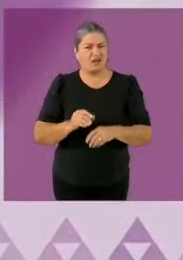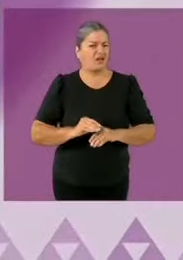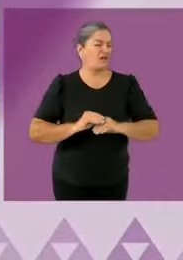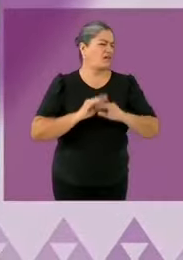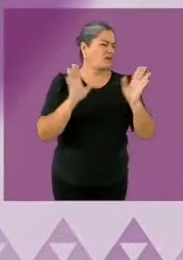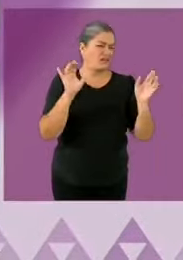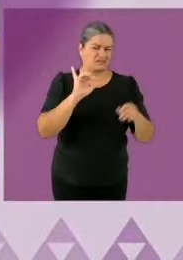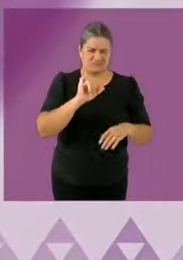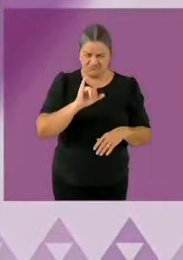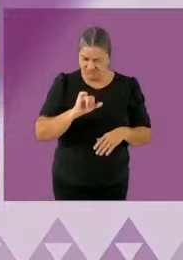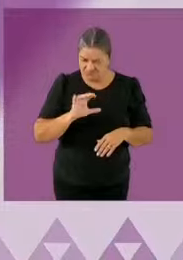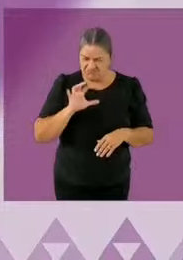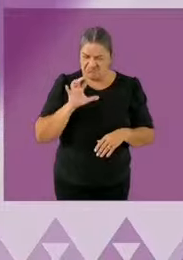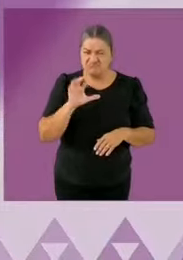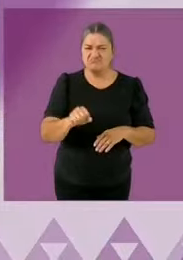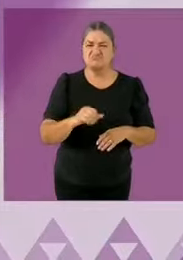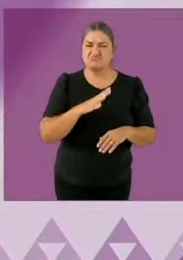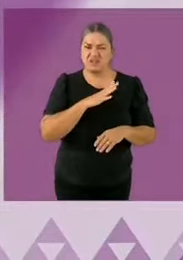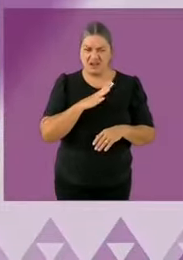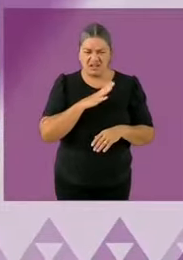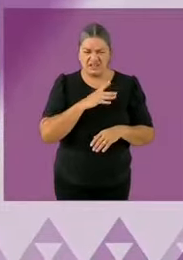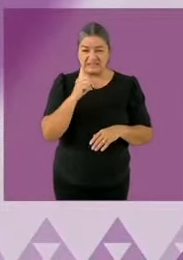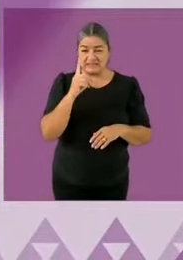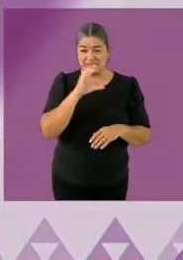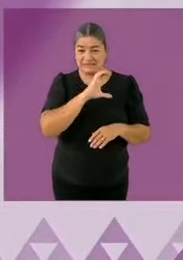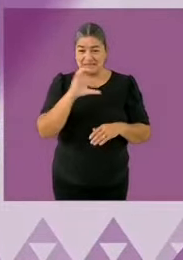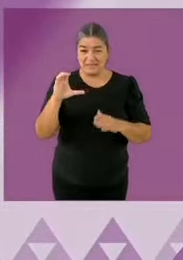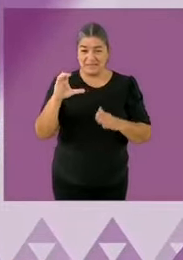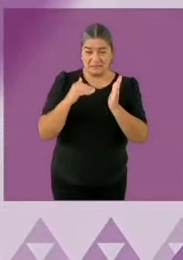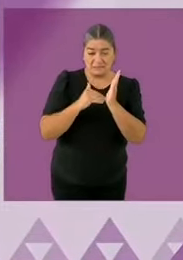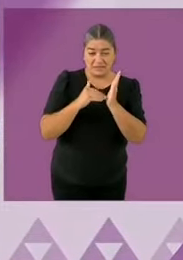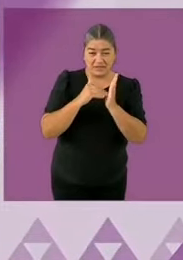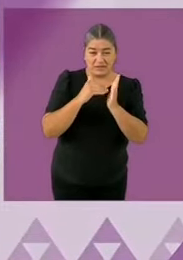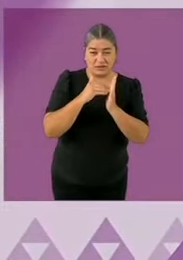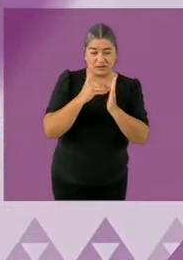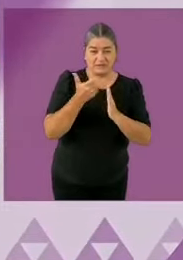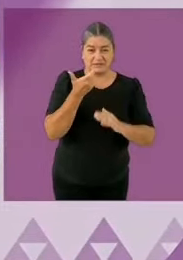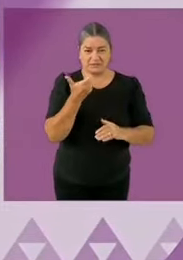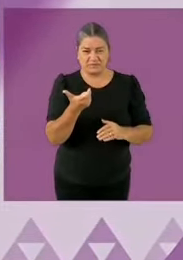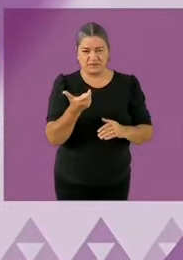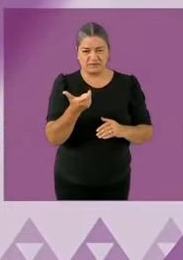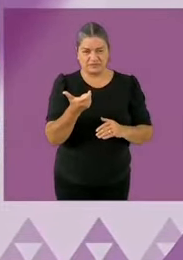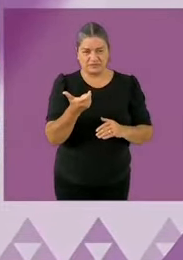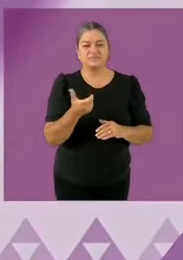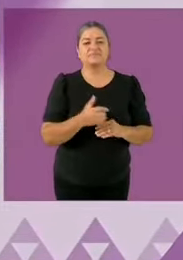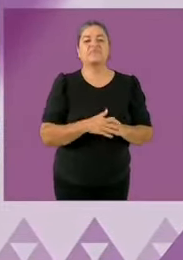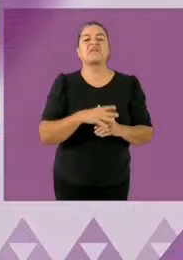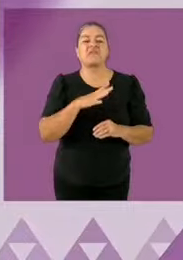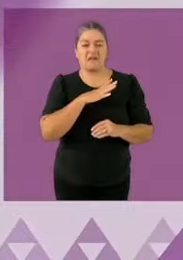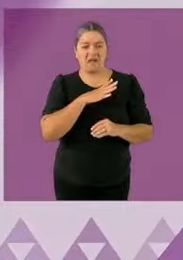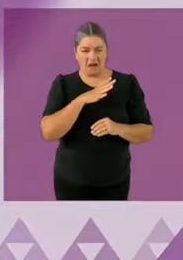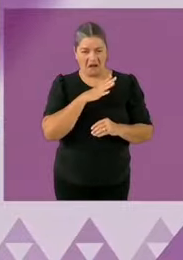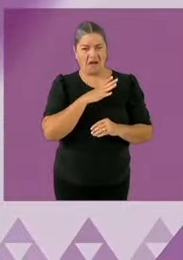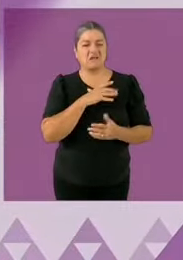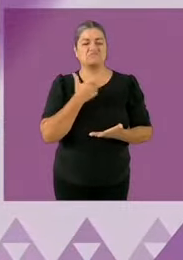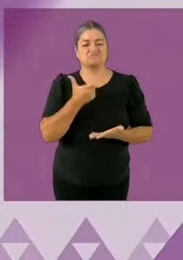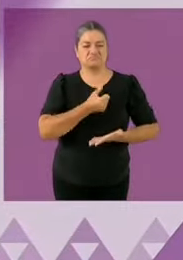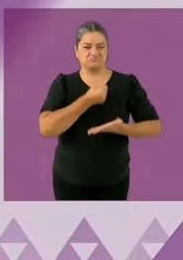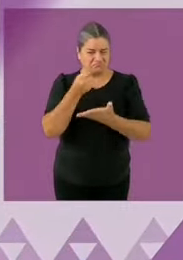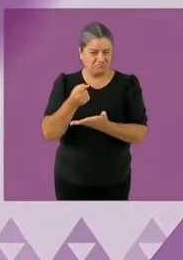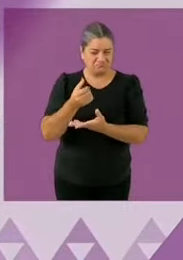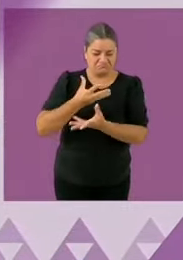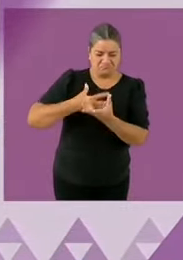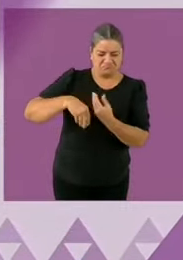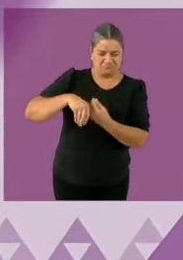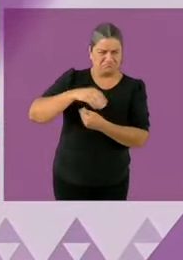niños y niñas son cerca de 100 mil millones de pesos que tenemos establecido de dónde van a salir por cierto hay que recordar que